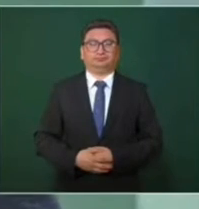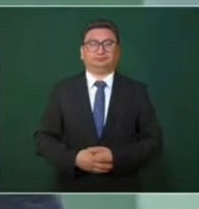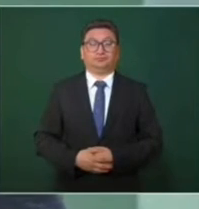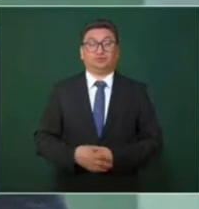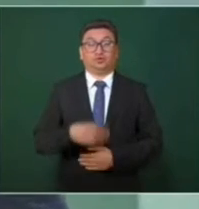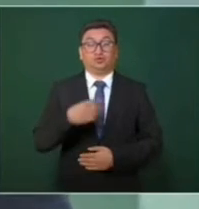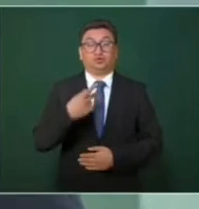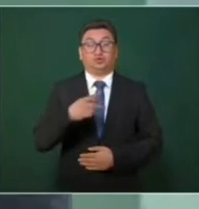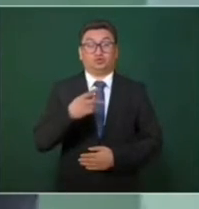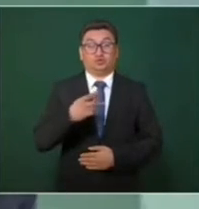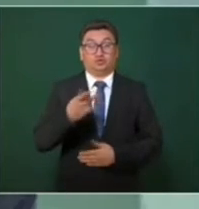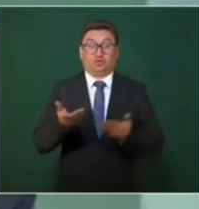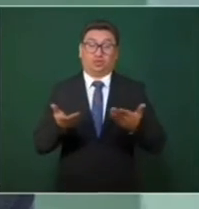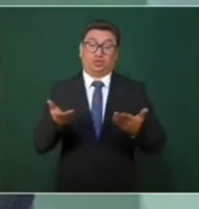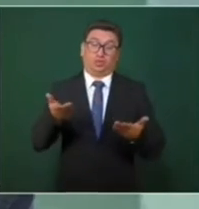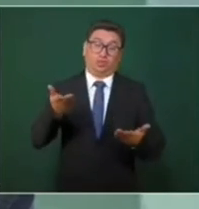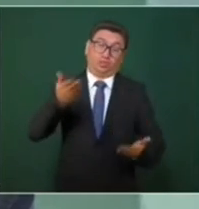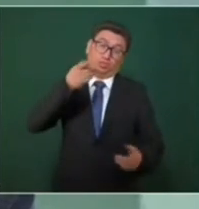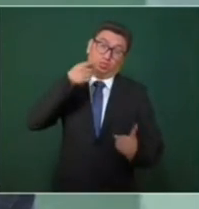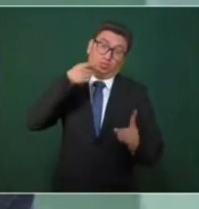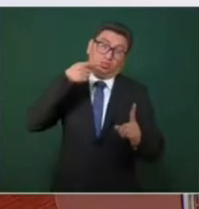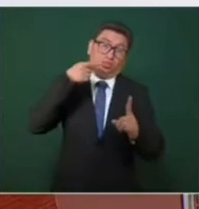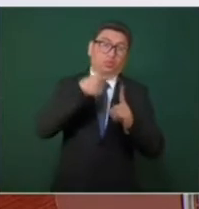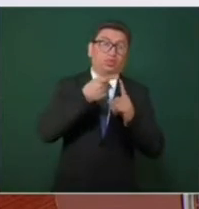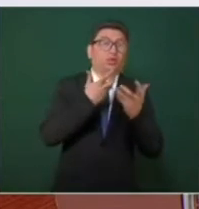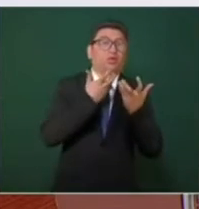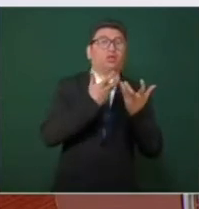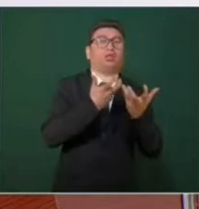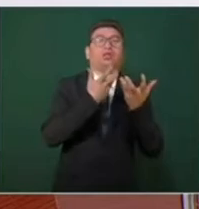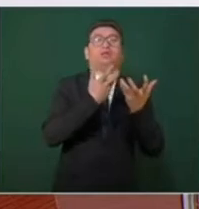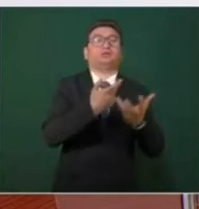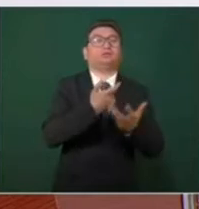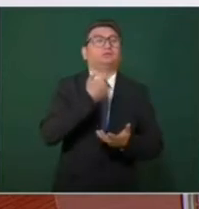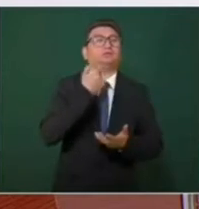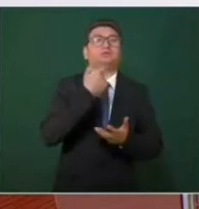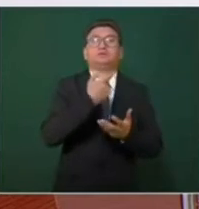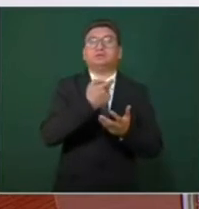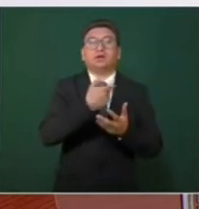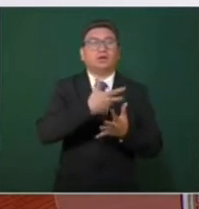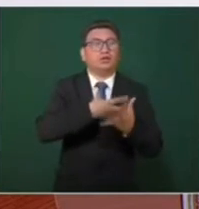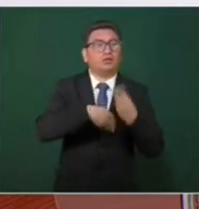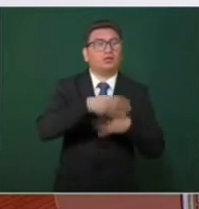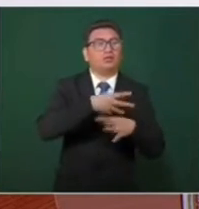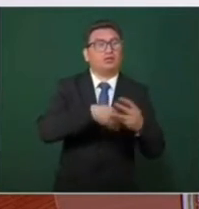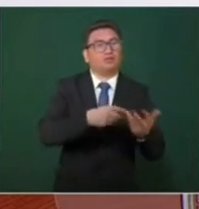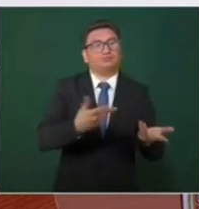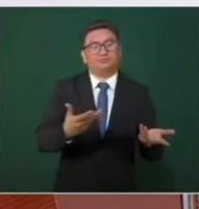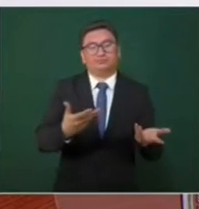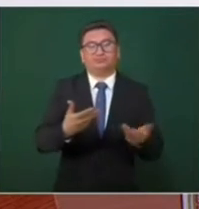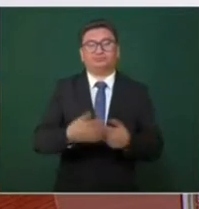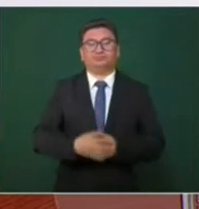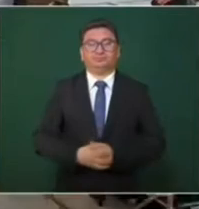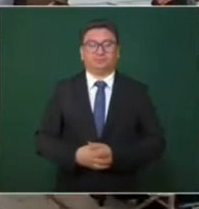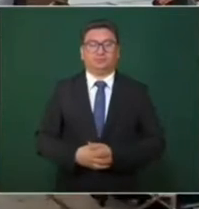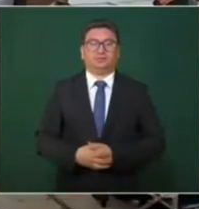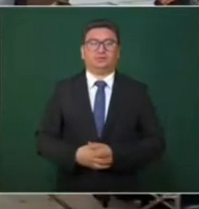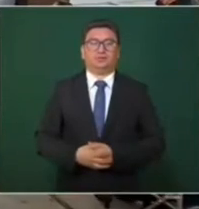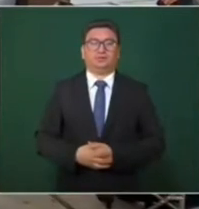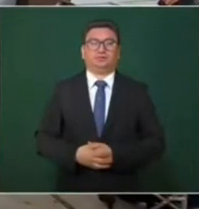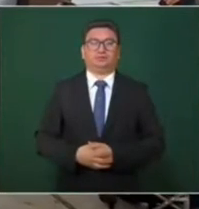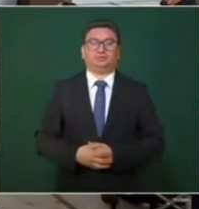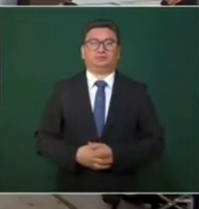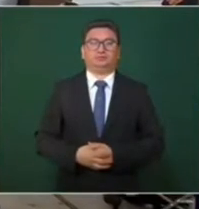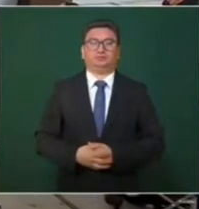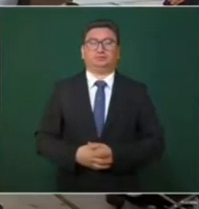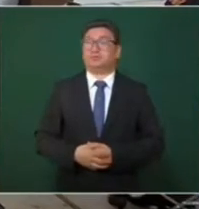por la ambición al dinero, al lucro, tratándonos